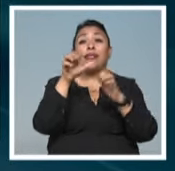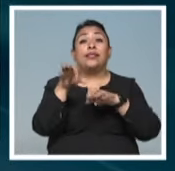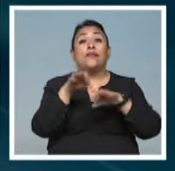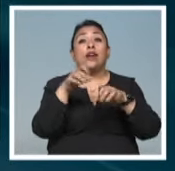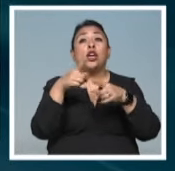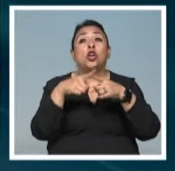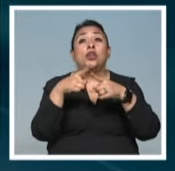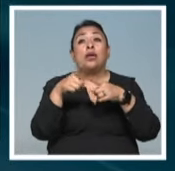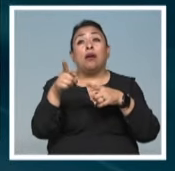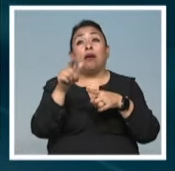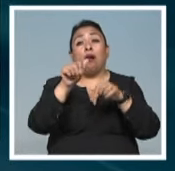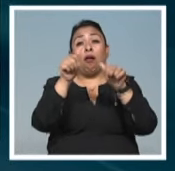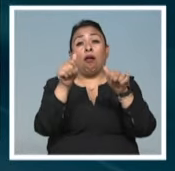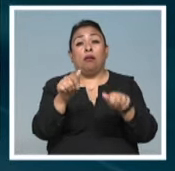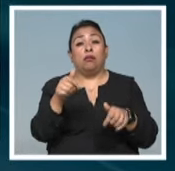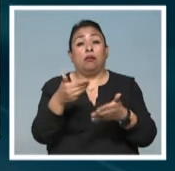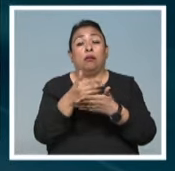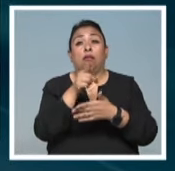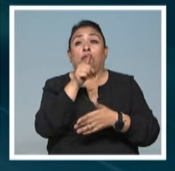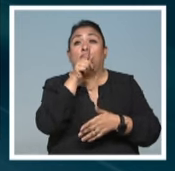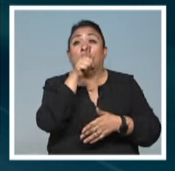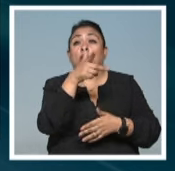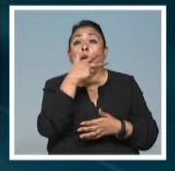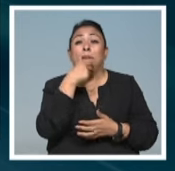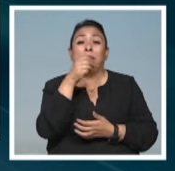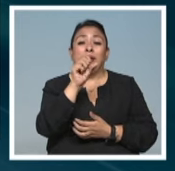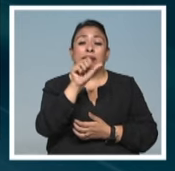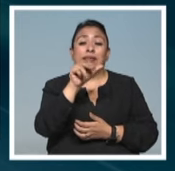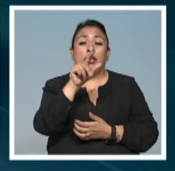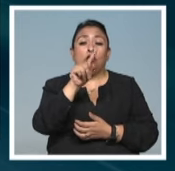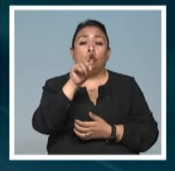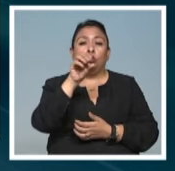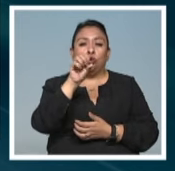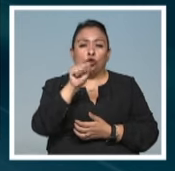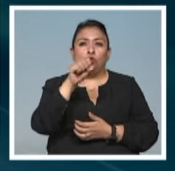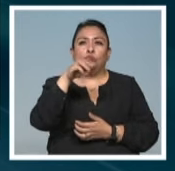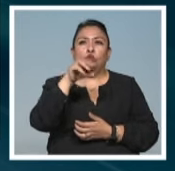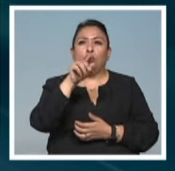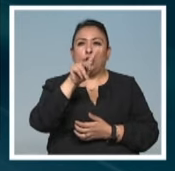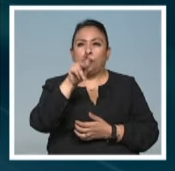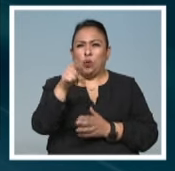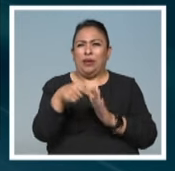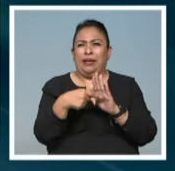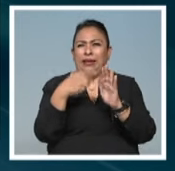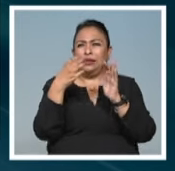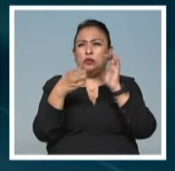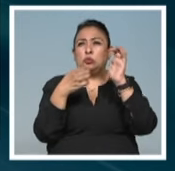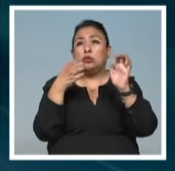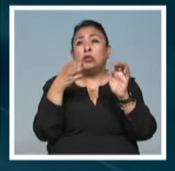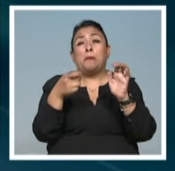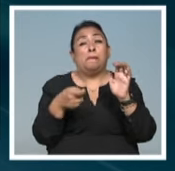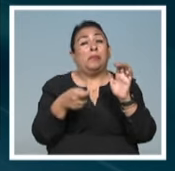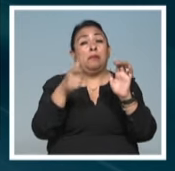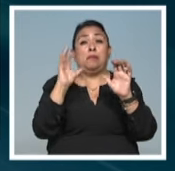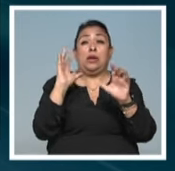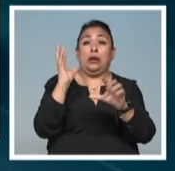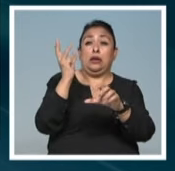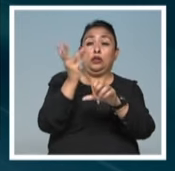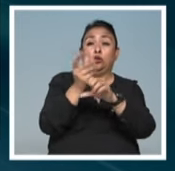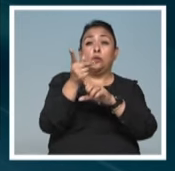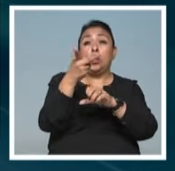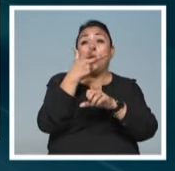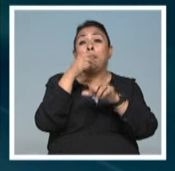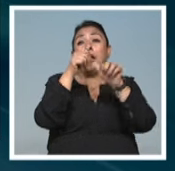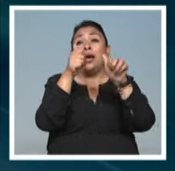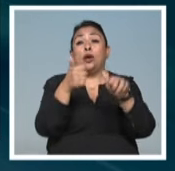trabajo del consagrado artista jalisciense Santos Motopowa de la Torre. La muestra supuso la primera retrospectiva de un